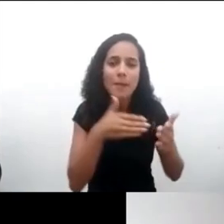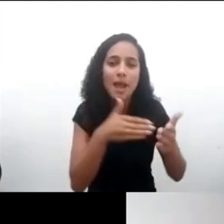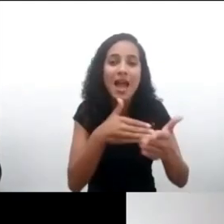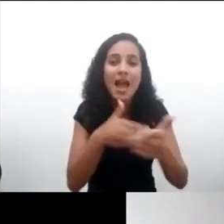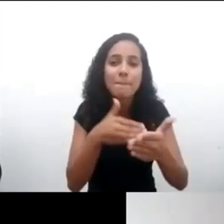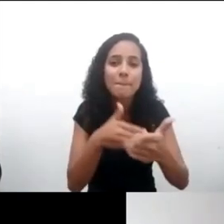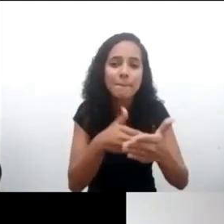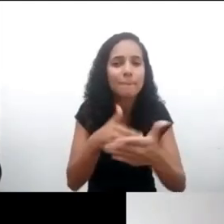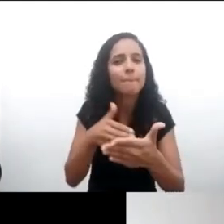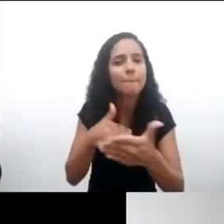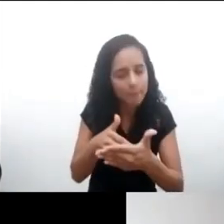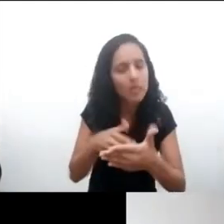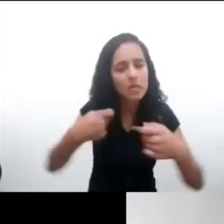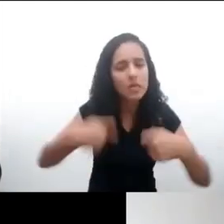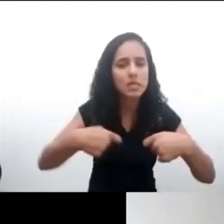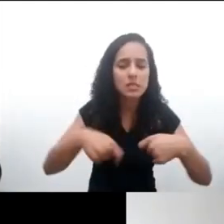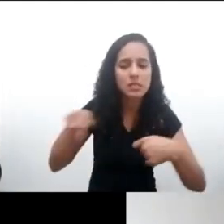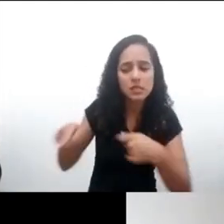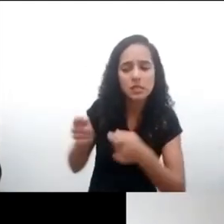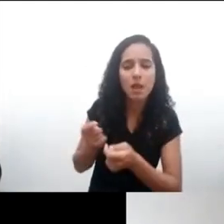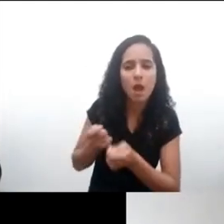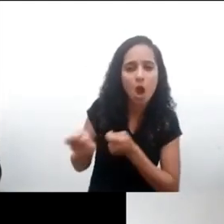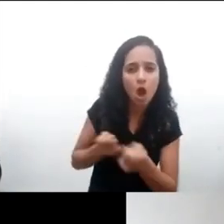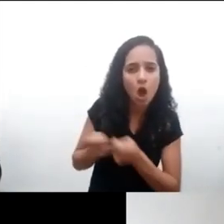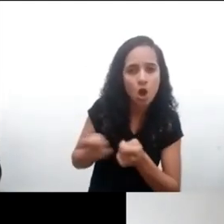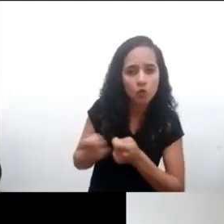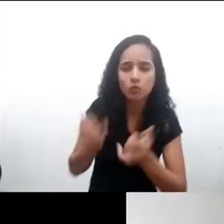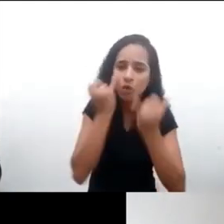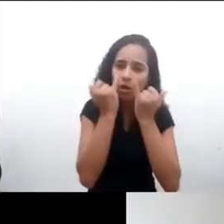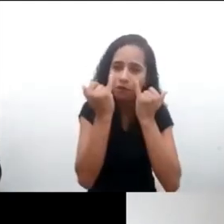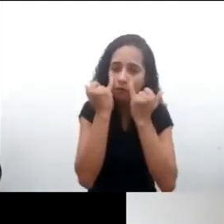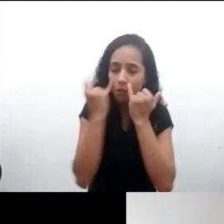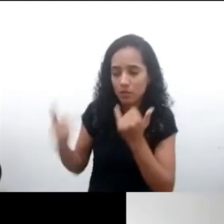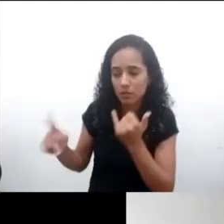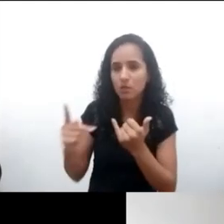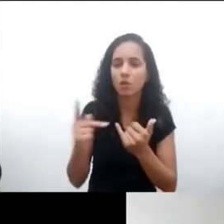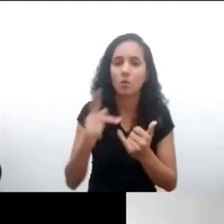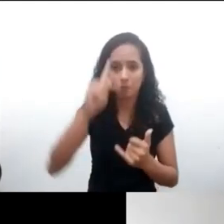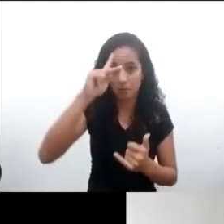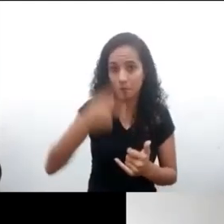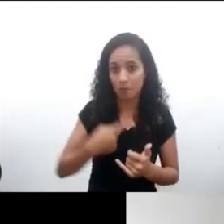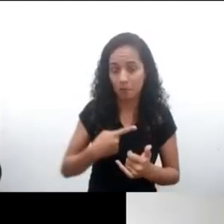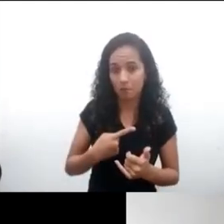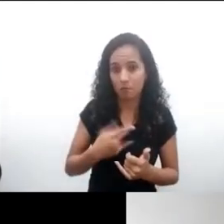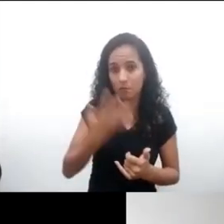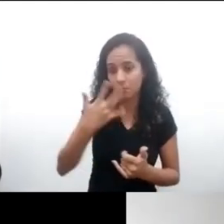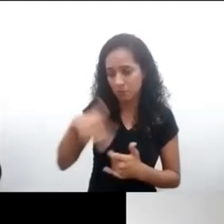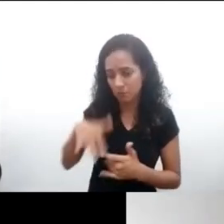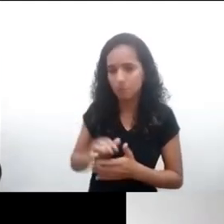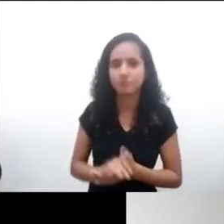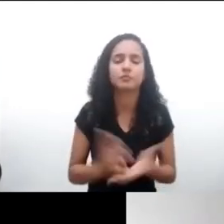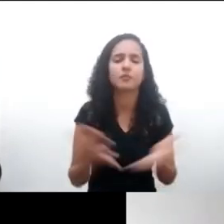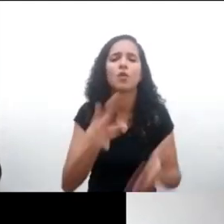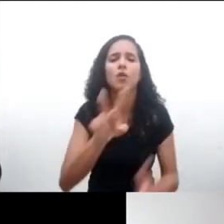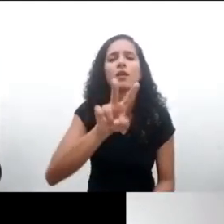para niños y adolescentes en este tipo de publicidad basada en datos personales. Y Valeria, ¿cuál es el